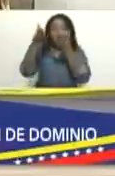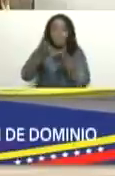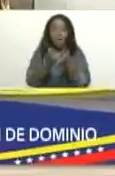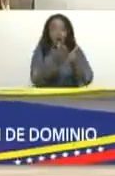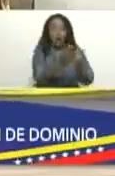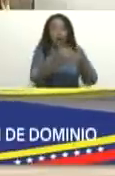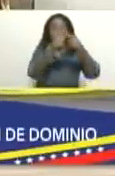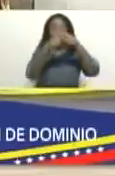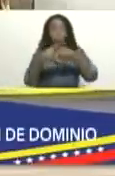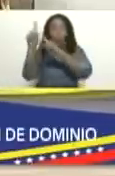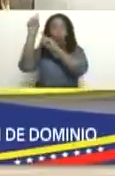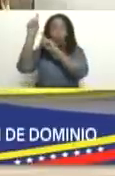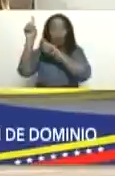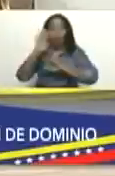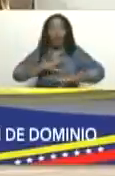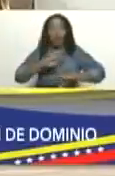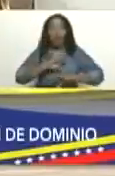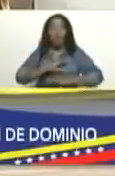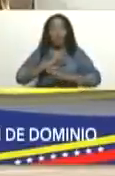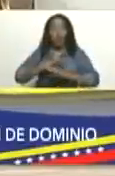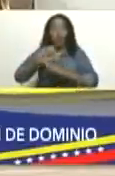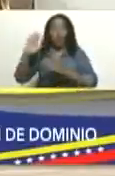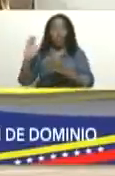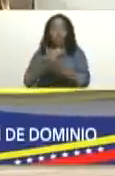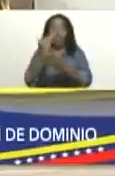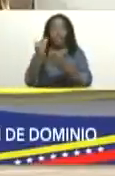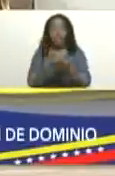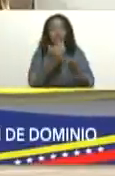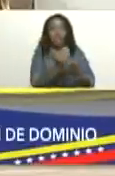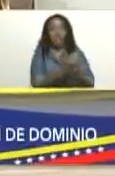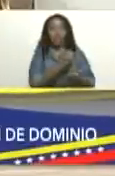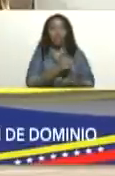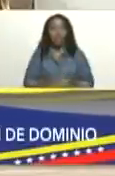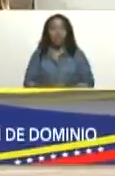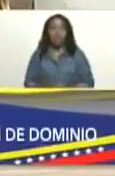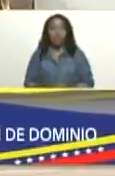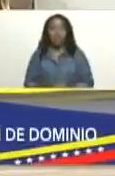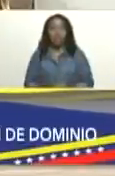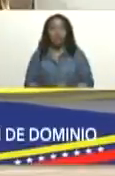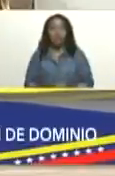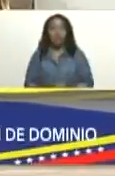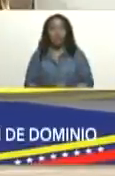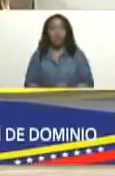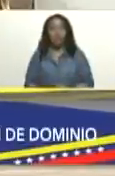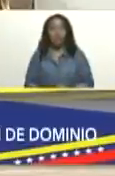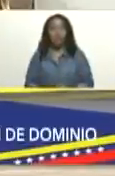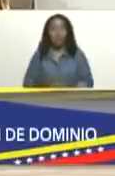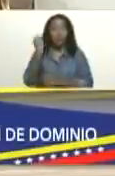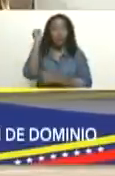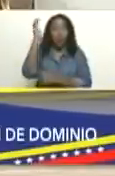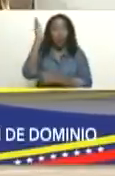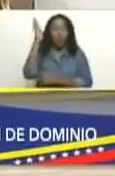bienes incautados en una jornada